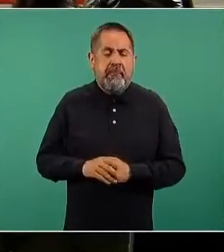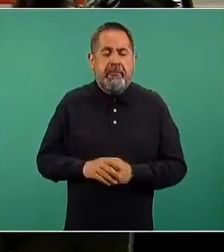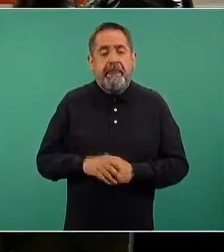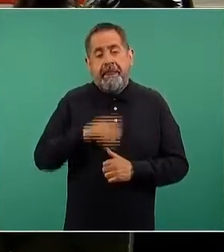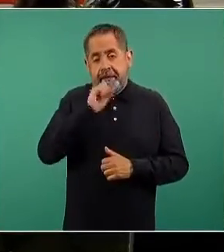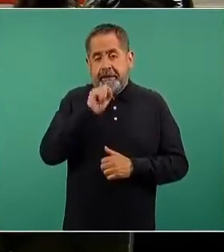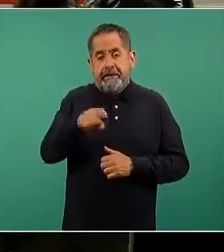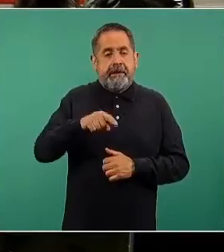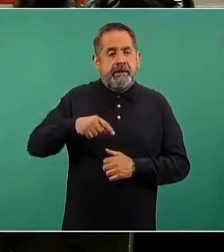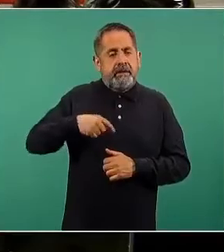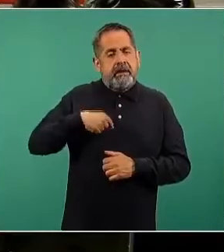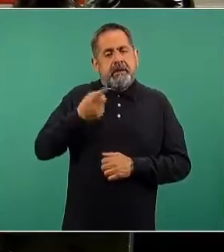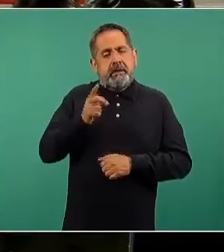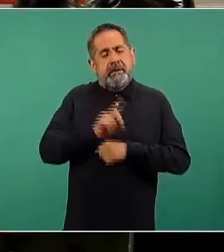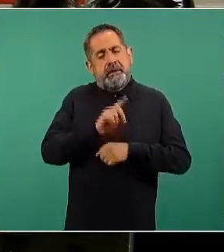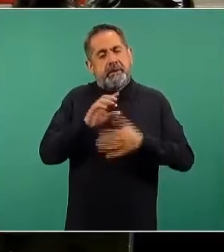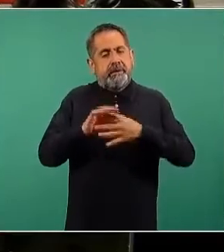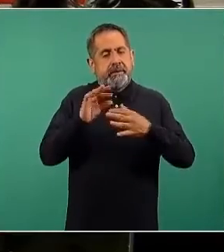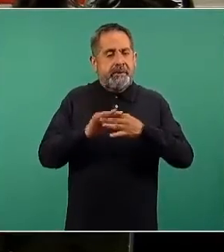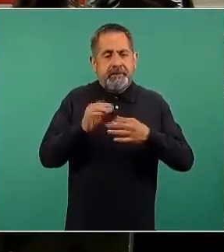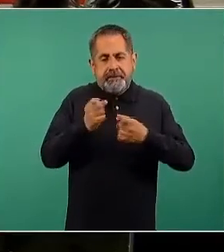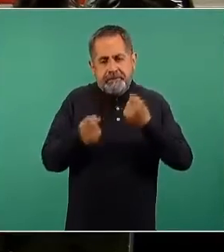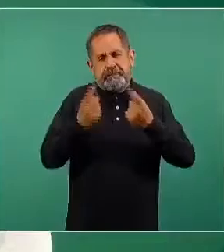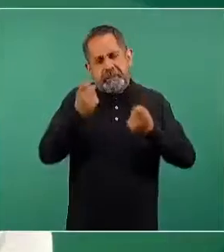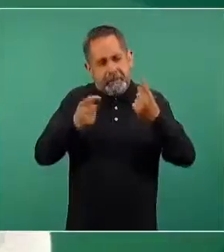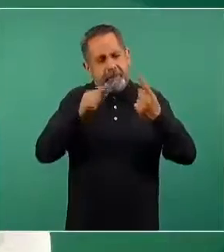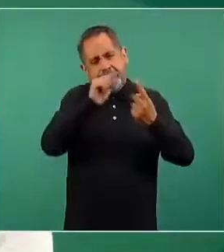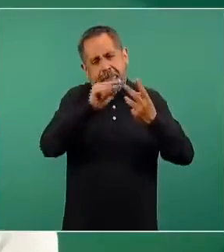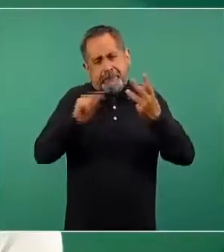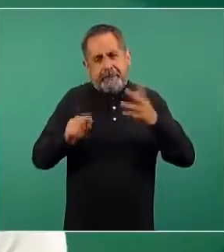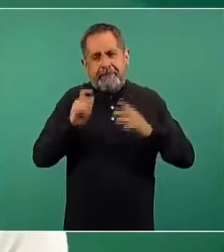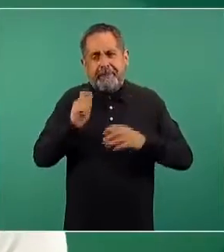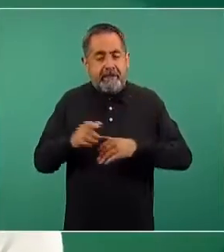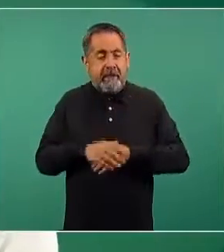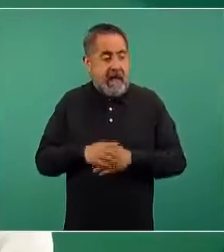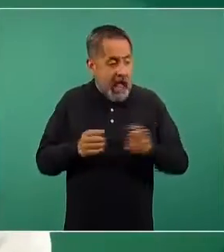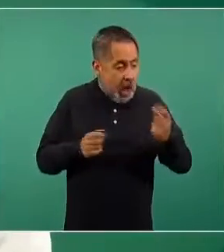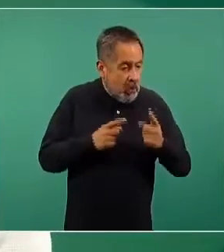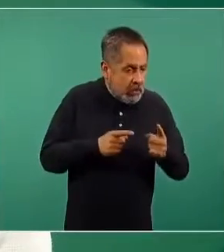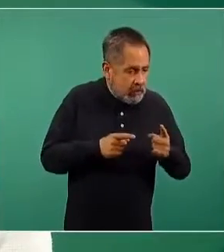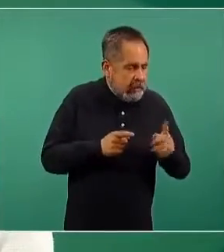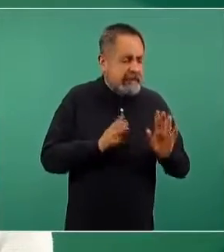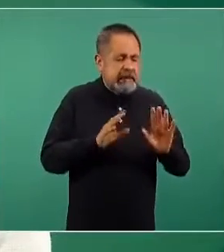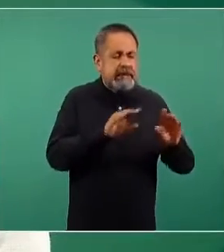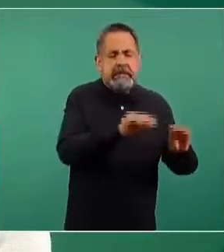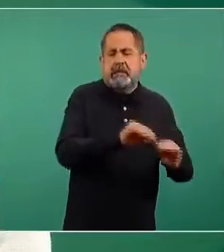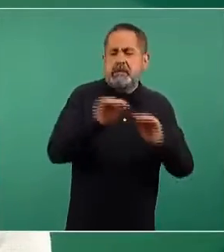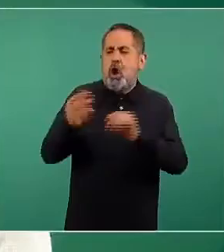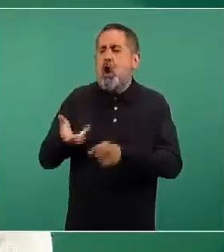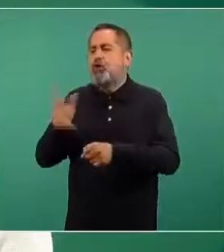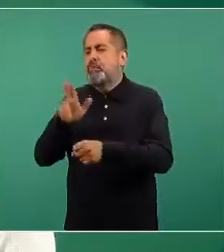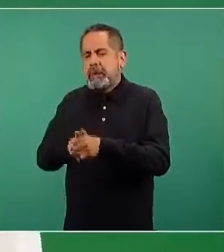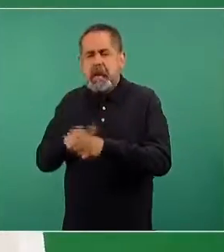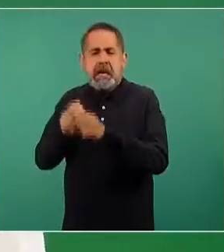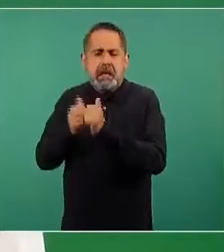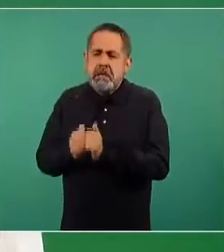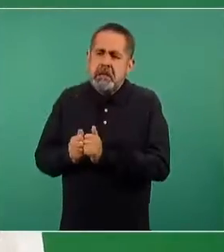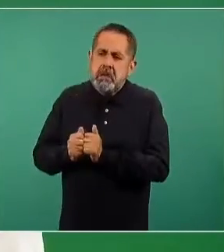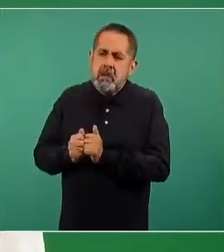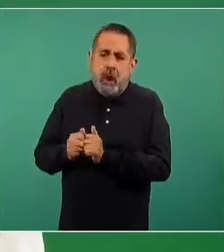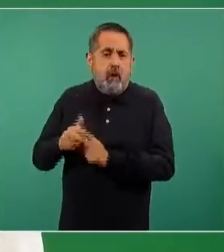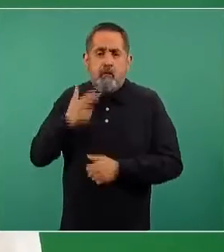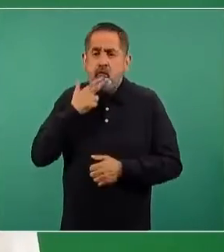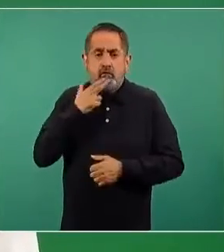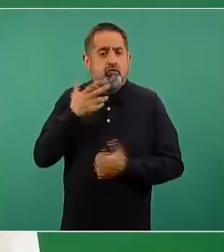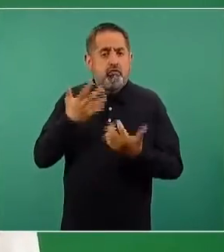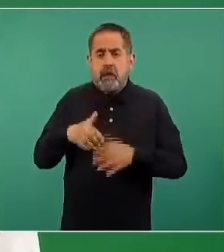también todos los días, en algunos casos hemos tenido que transferir a personas al hospital y afortunadamente ha funcionado muy